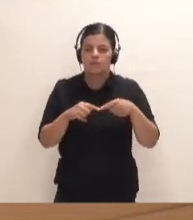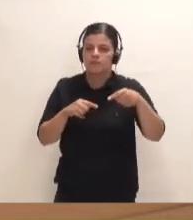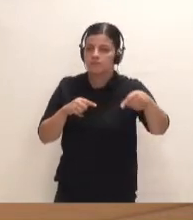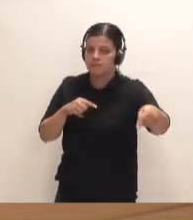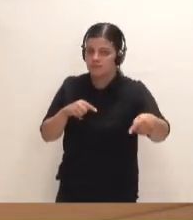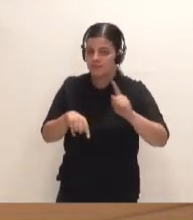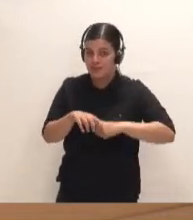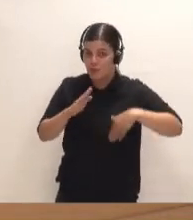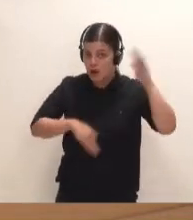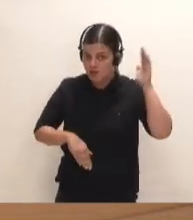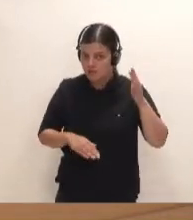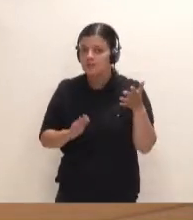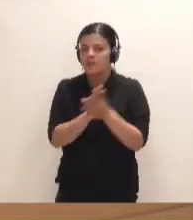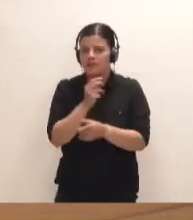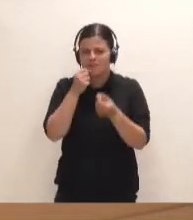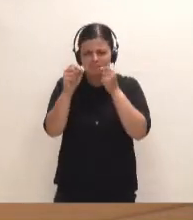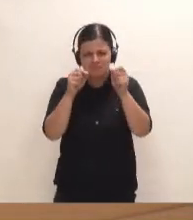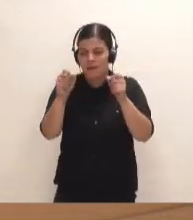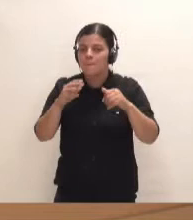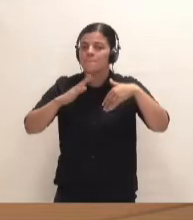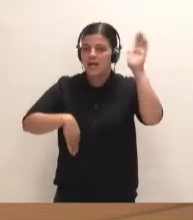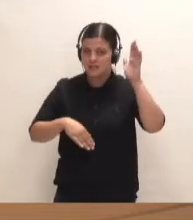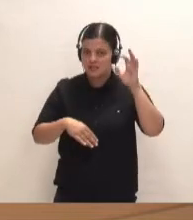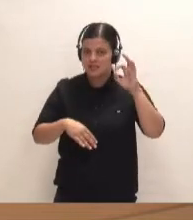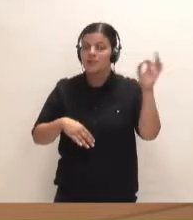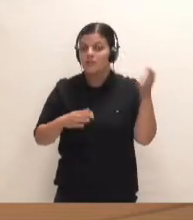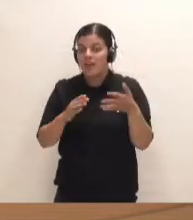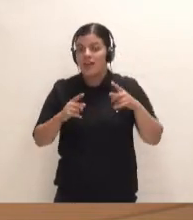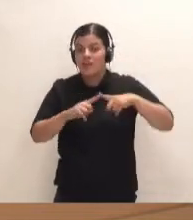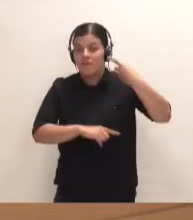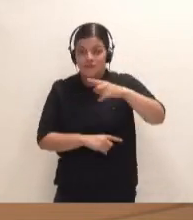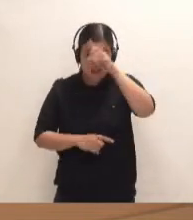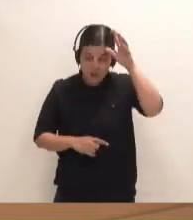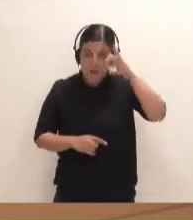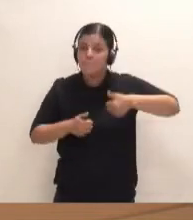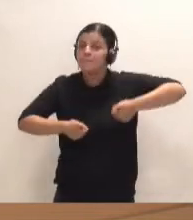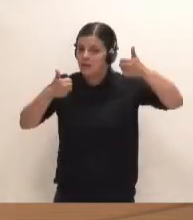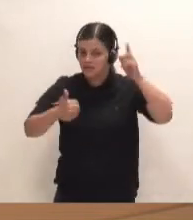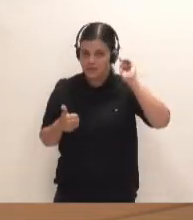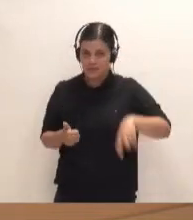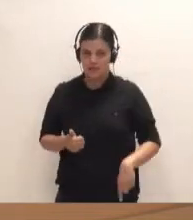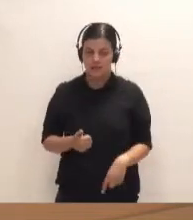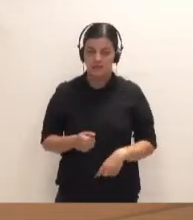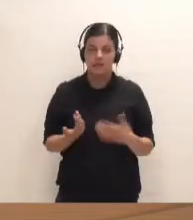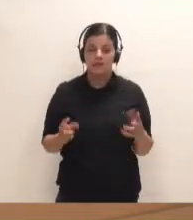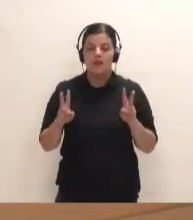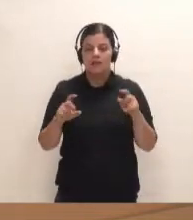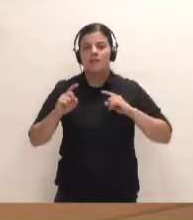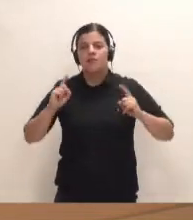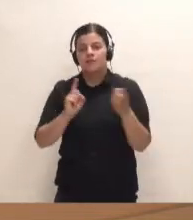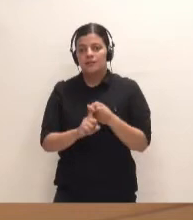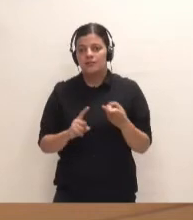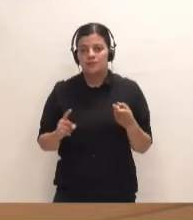significa más contaminación atmosférica y, por tanto, mayor efecto invernadero. Y respecto de las soluciones, las soluciones